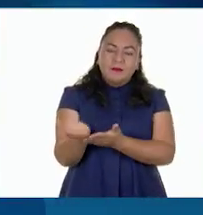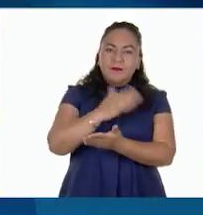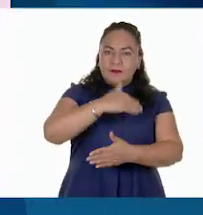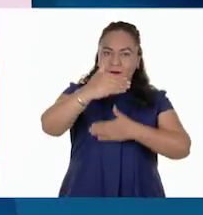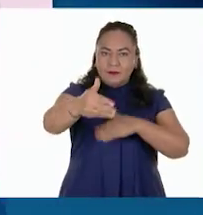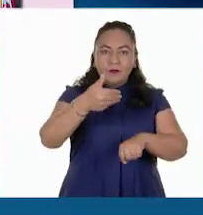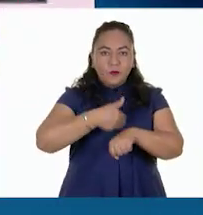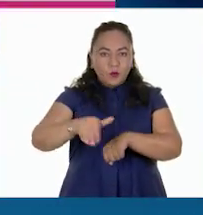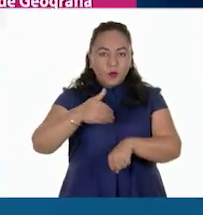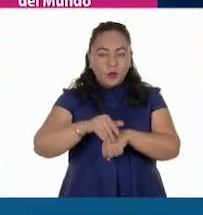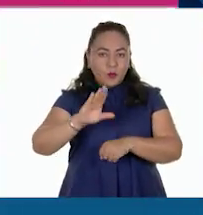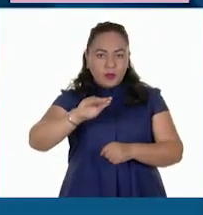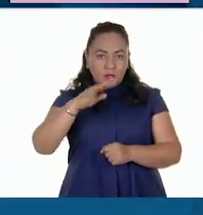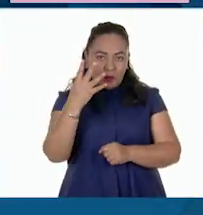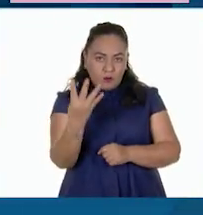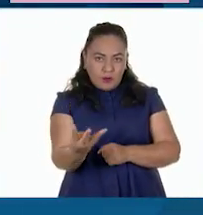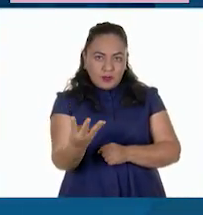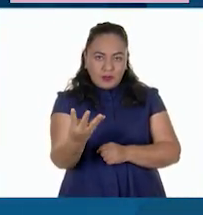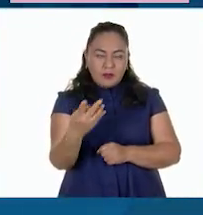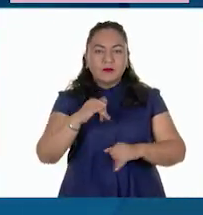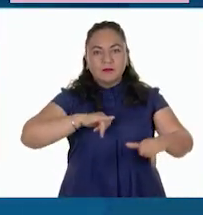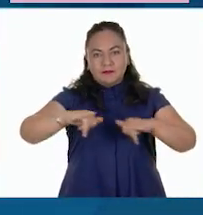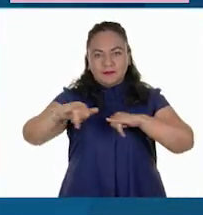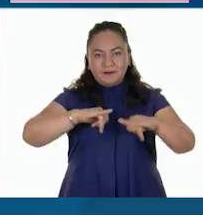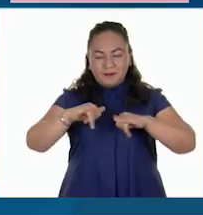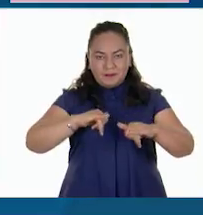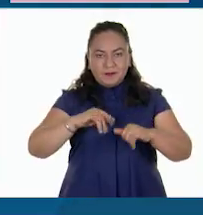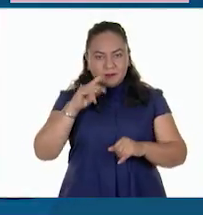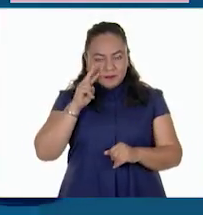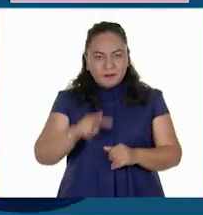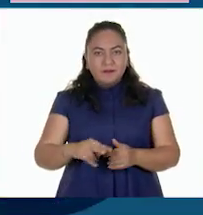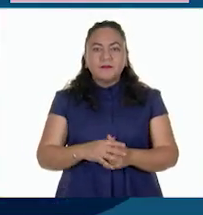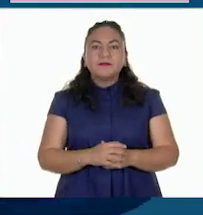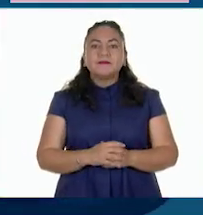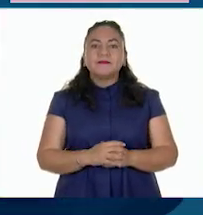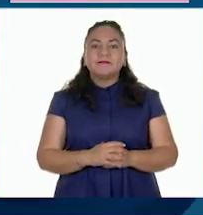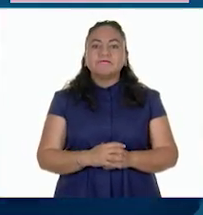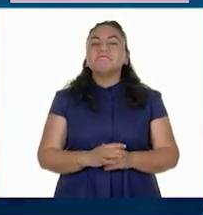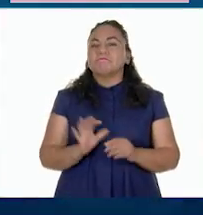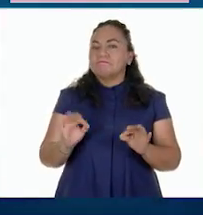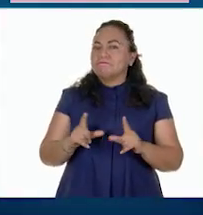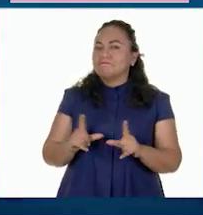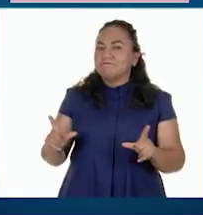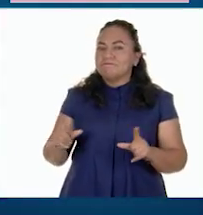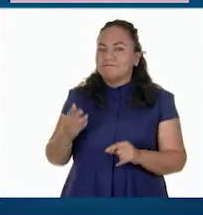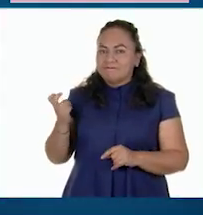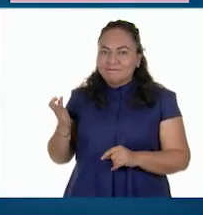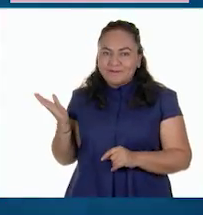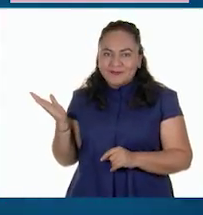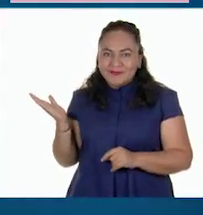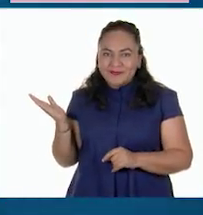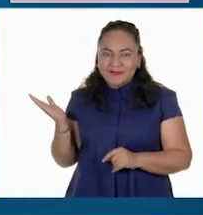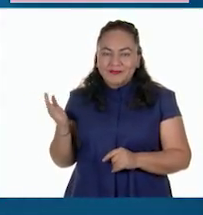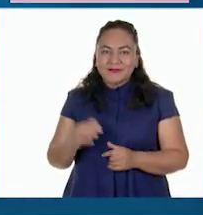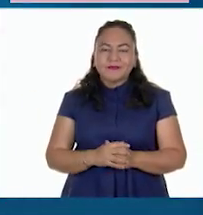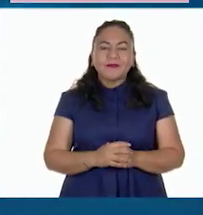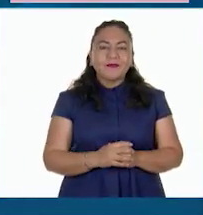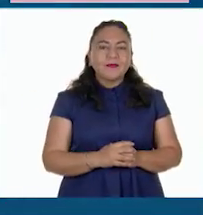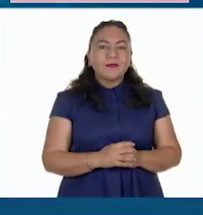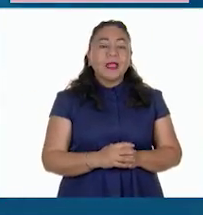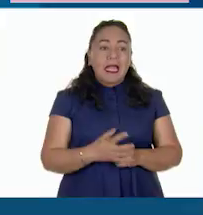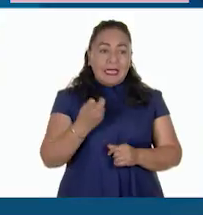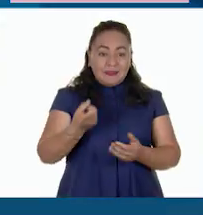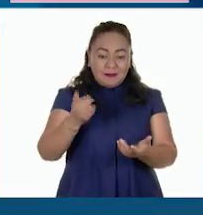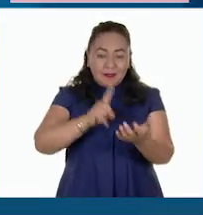de la página 94 de su Atlas de Geografía. Sí, listo profesor. Aquí lo tengo. La información